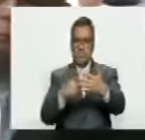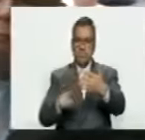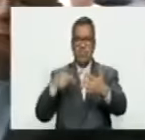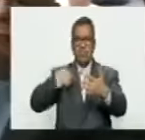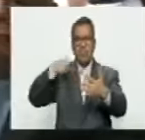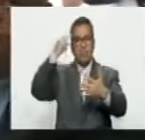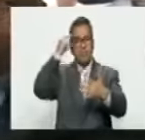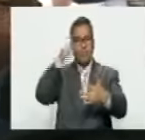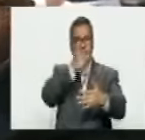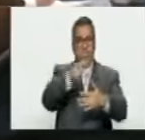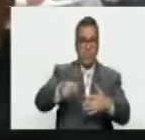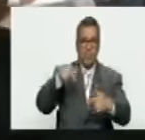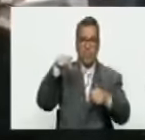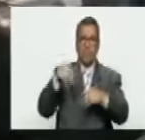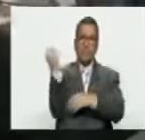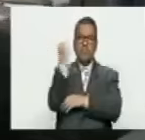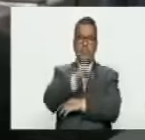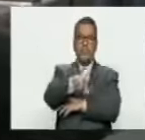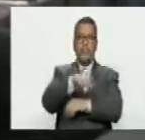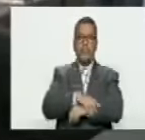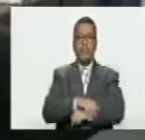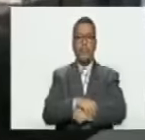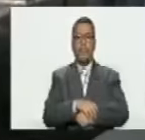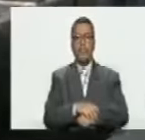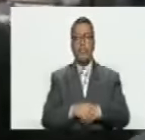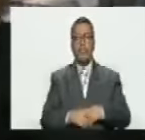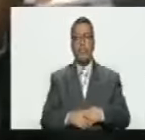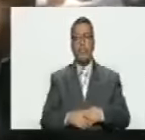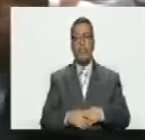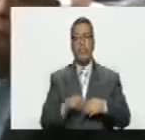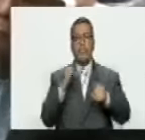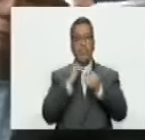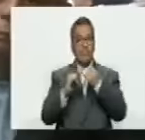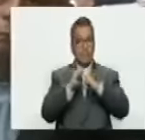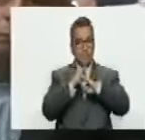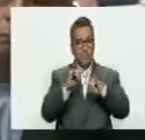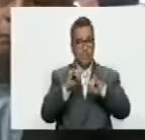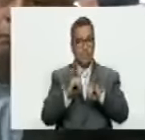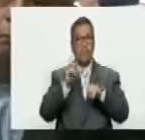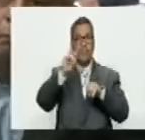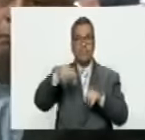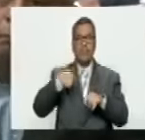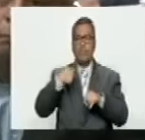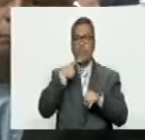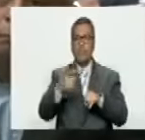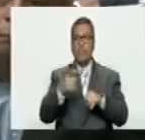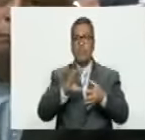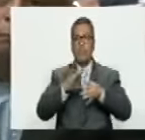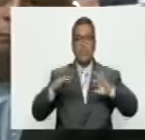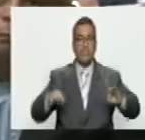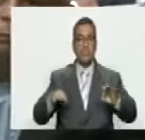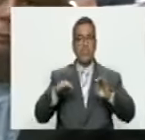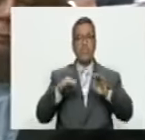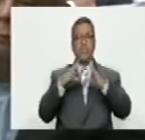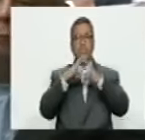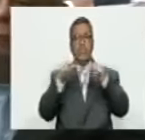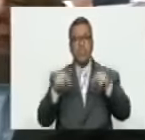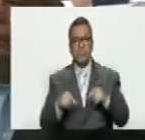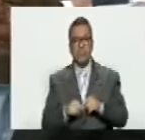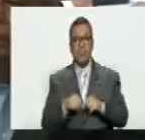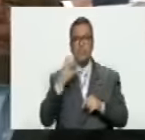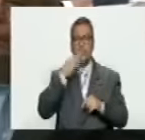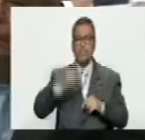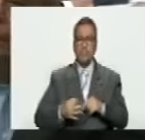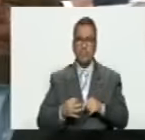pueblo noble ha vencido. Y bueno, finalmente, también vencimos a la red de influencers y